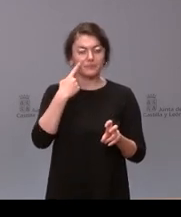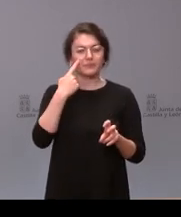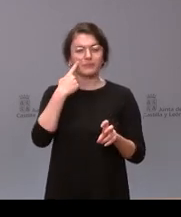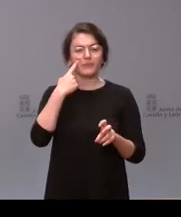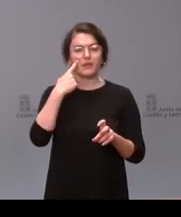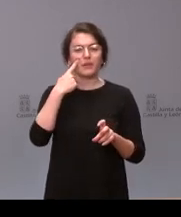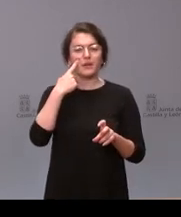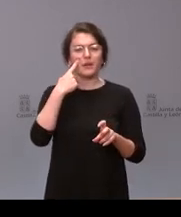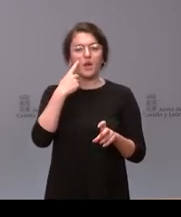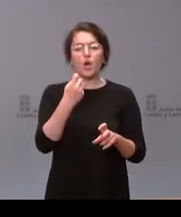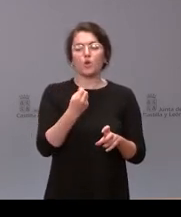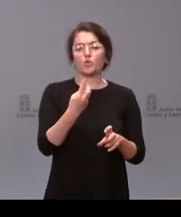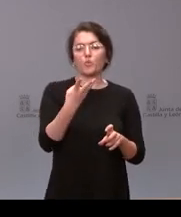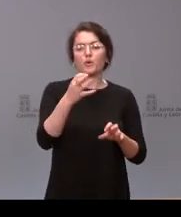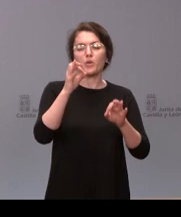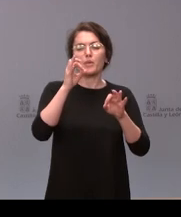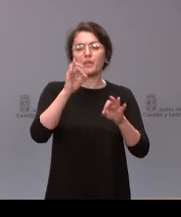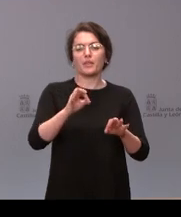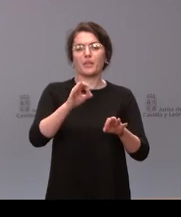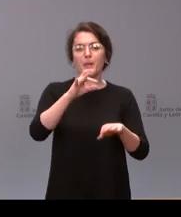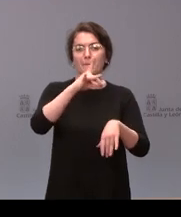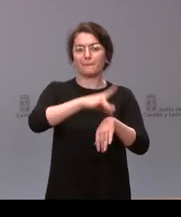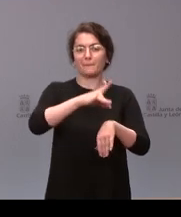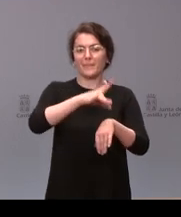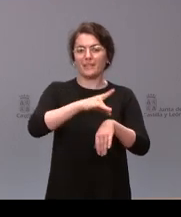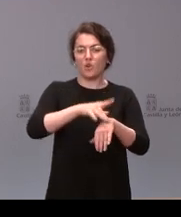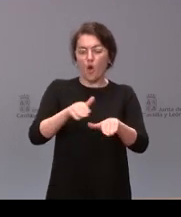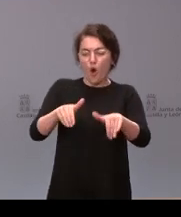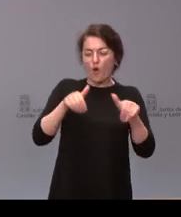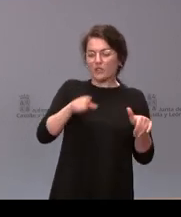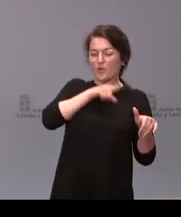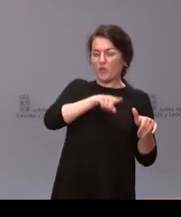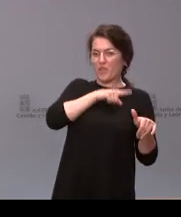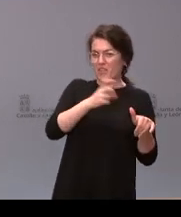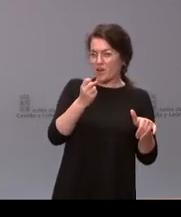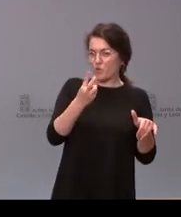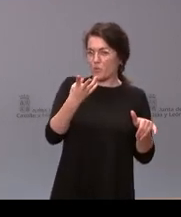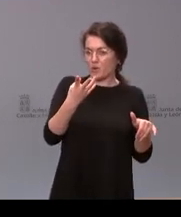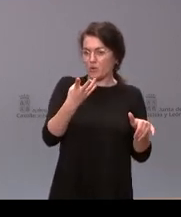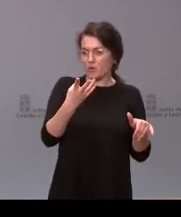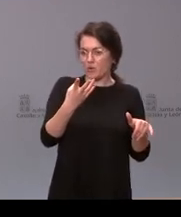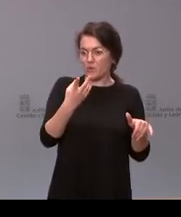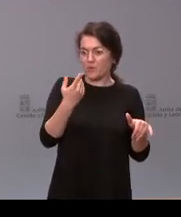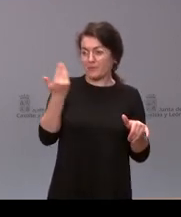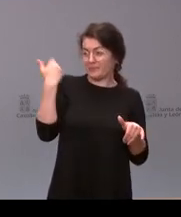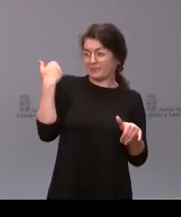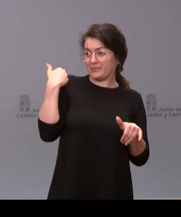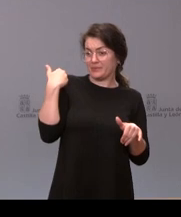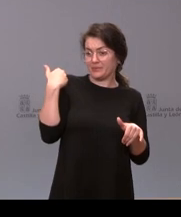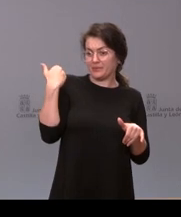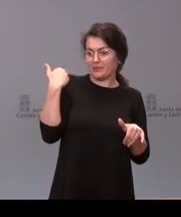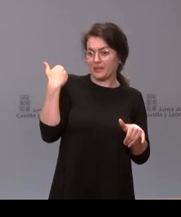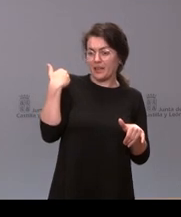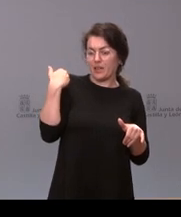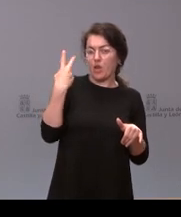conciencia, si no recuerdo mal, lo digo porque además se ha preguntado y no se ha podido actualizar, no ha variado desde el año 2010, desde la